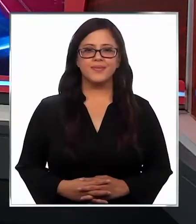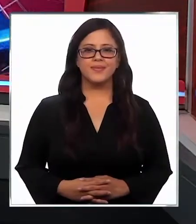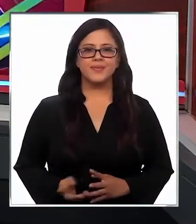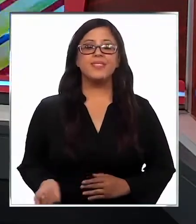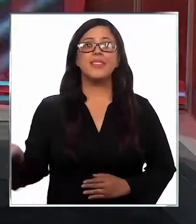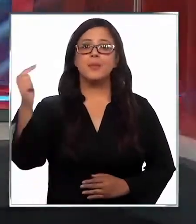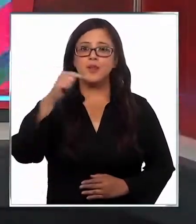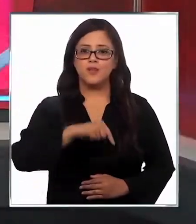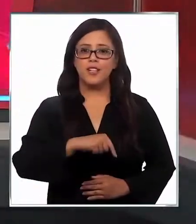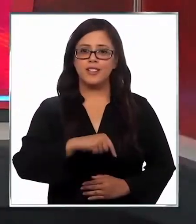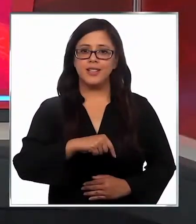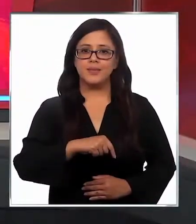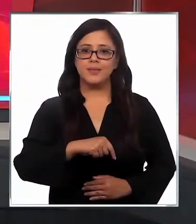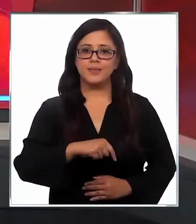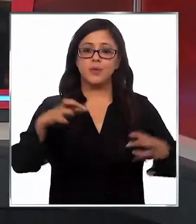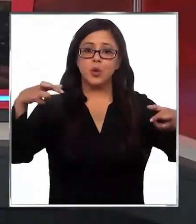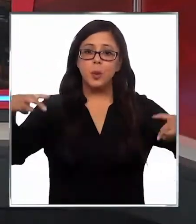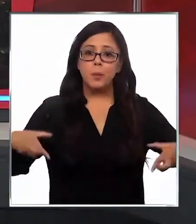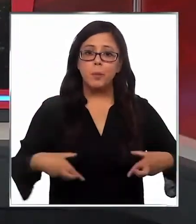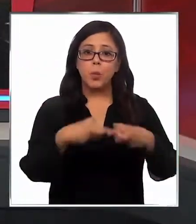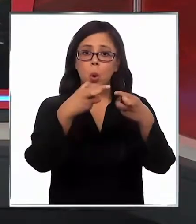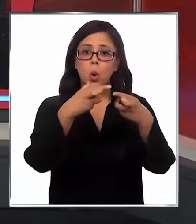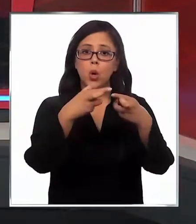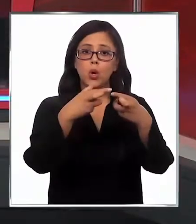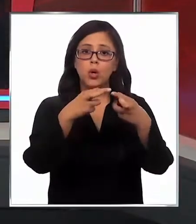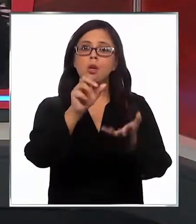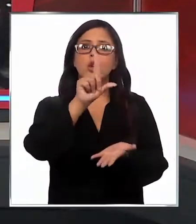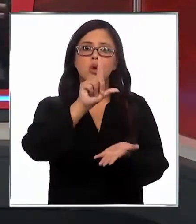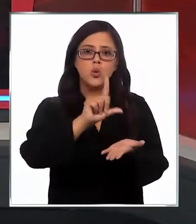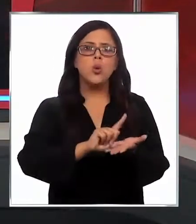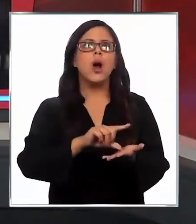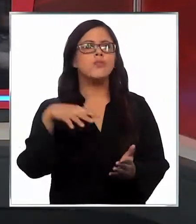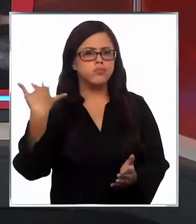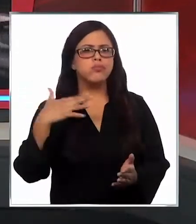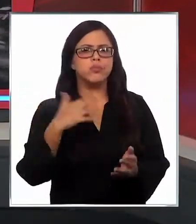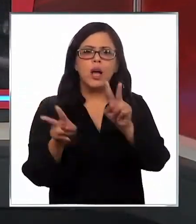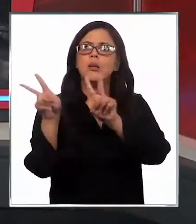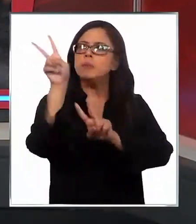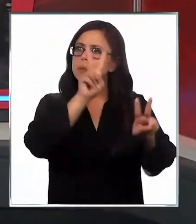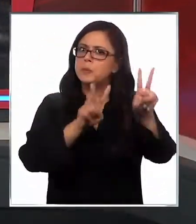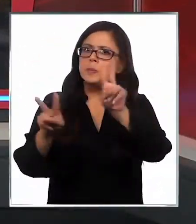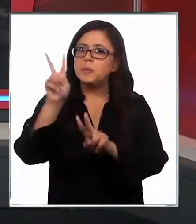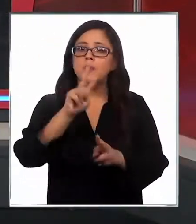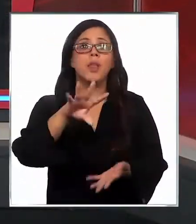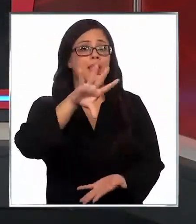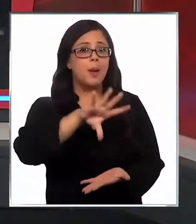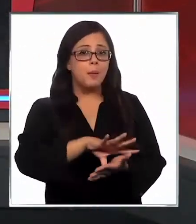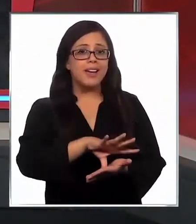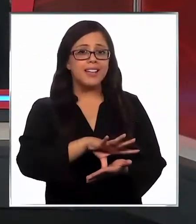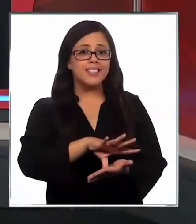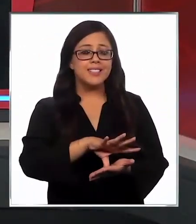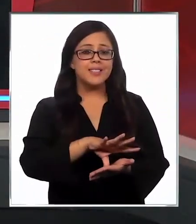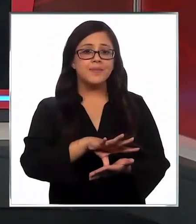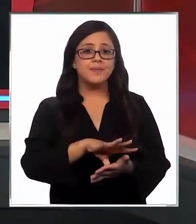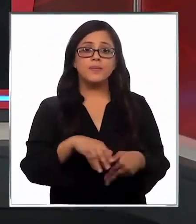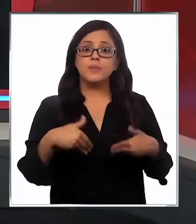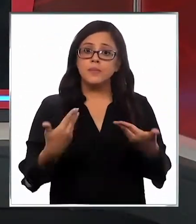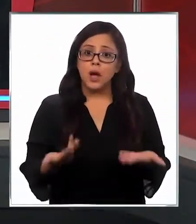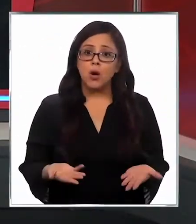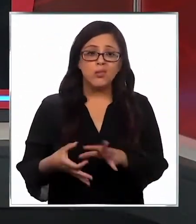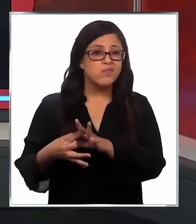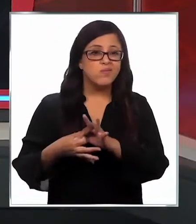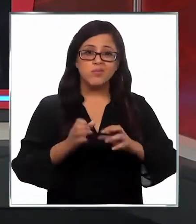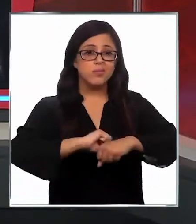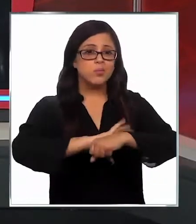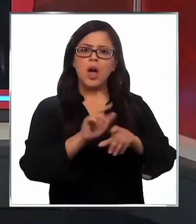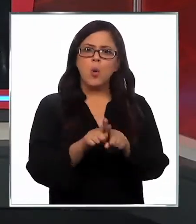Ya estamos de vuelta. Pucón es uno de los principales destinos turísticos del país. Y en estos días, a pesar de la pandemia, está